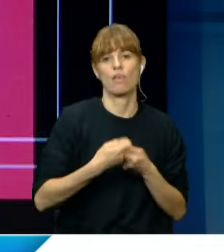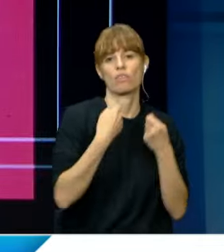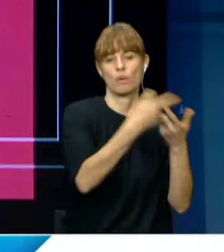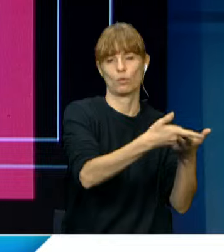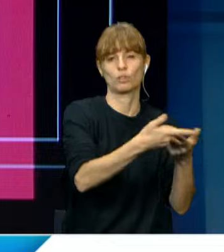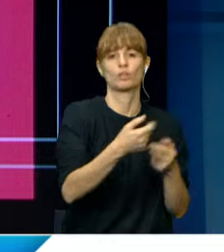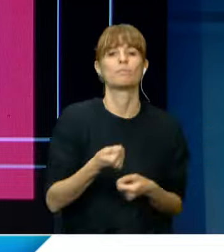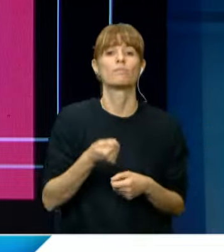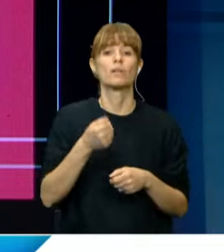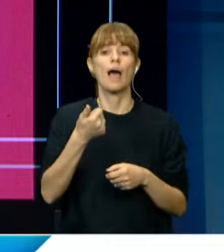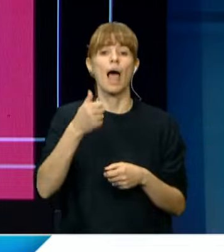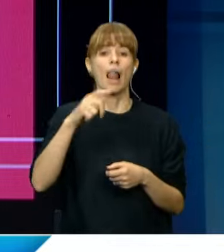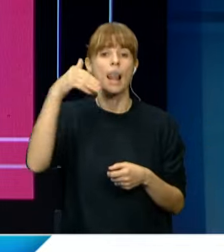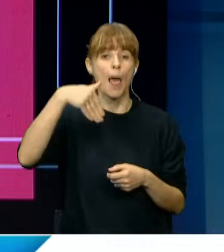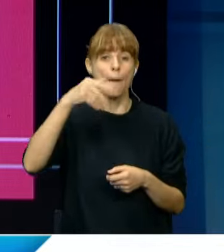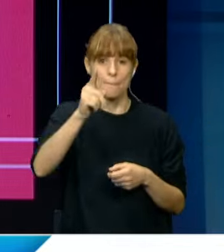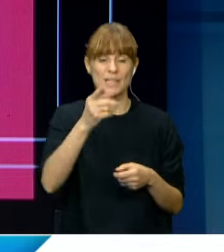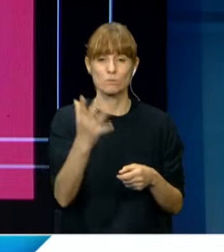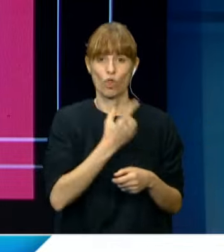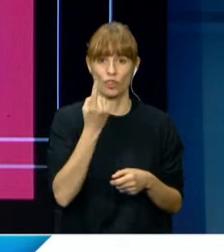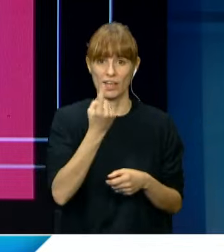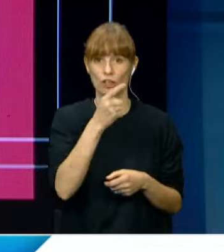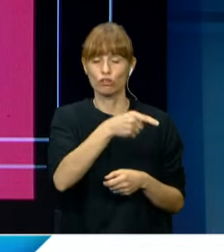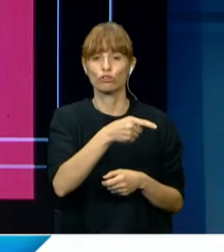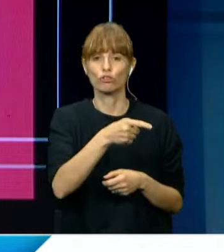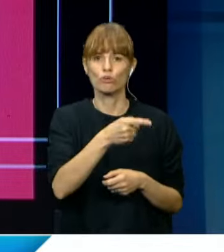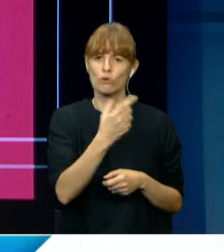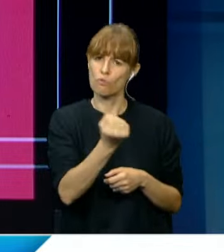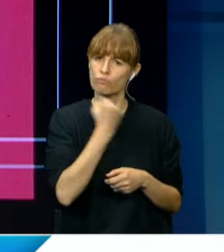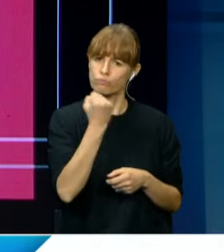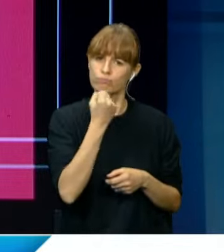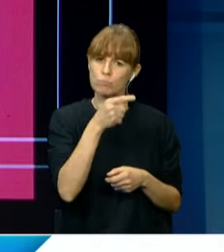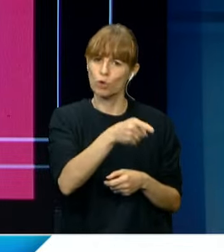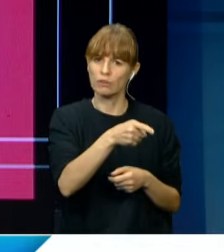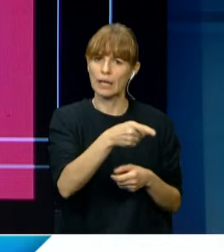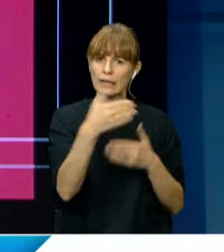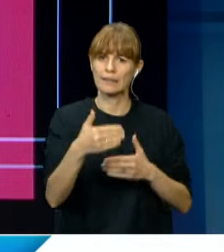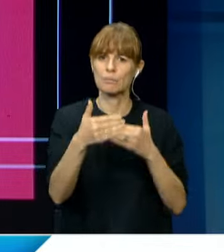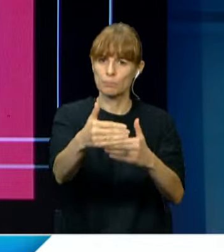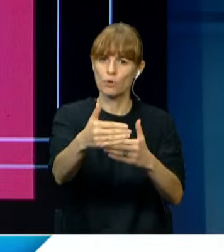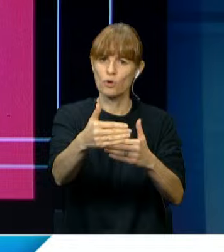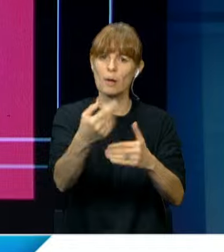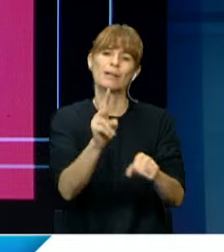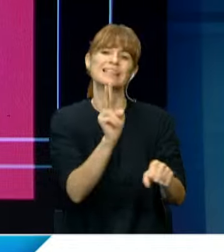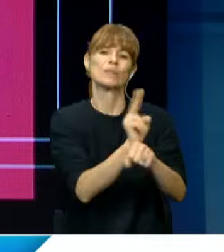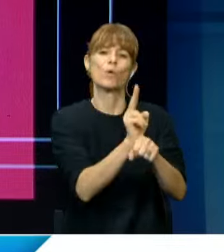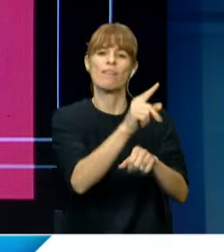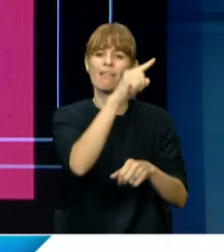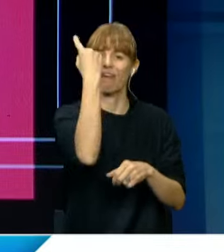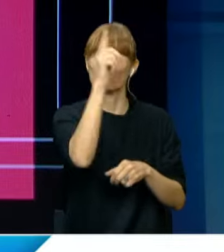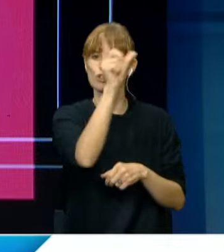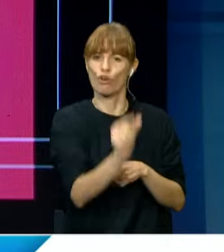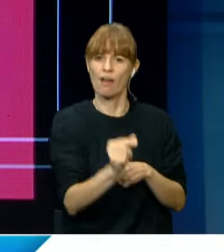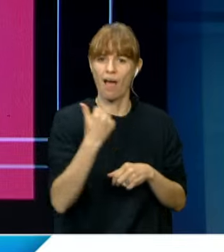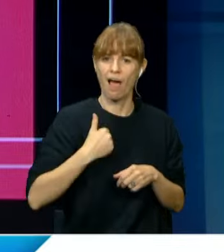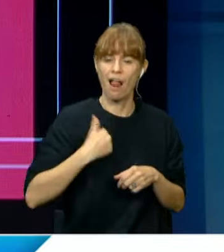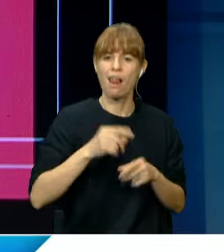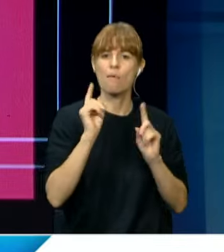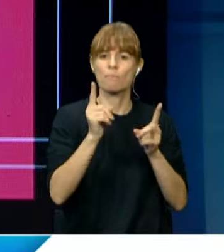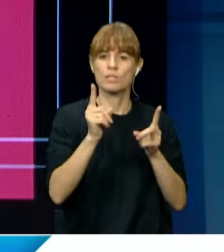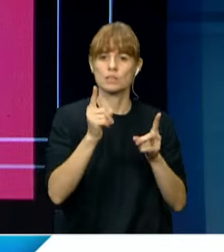Alán, enfatizó la importancia de esta prórroga para la Seguridad Nacional. Durante su